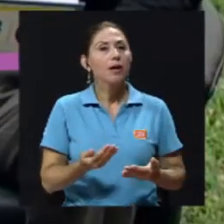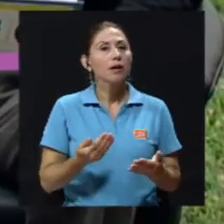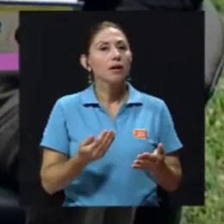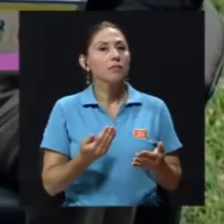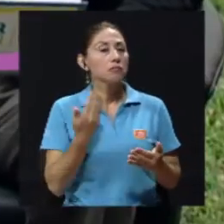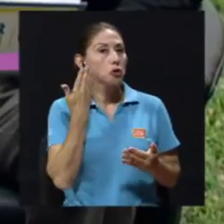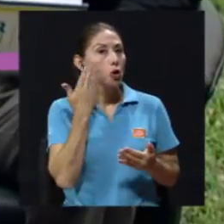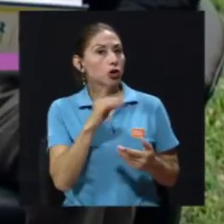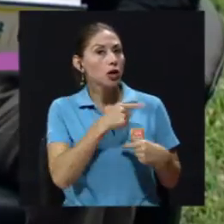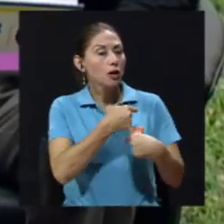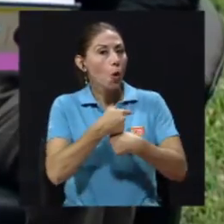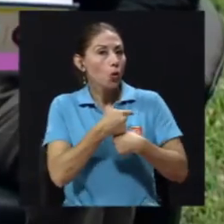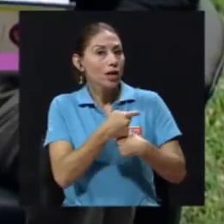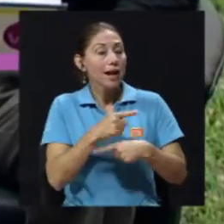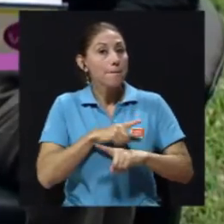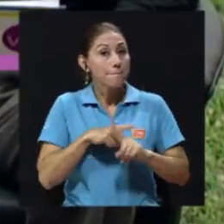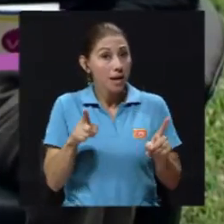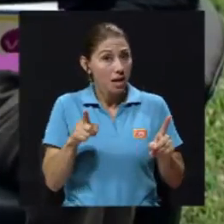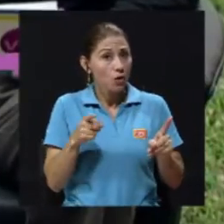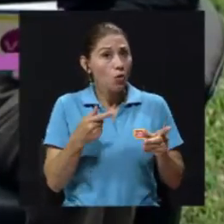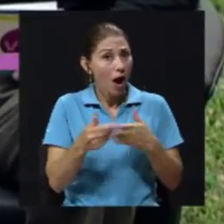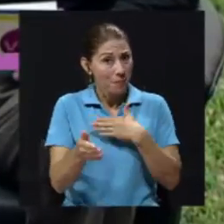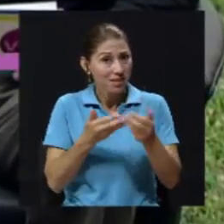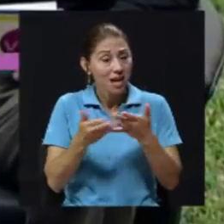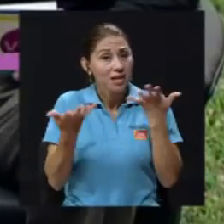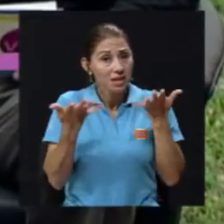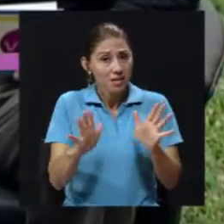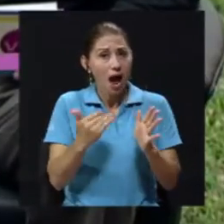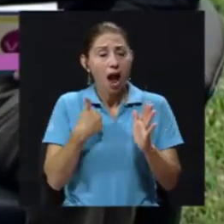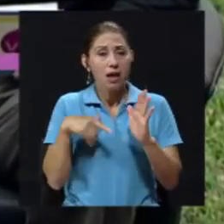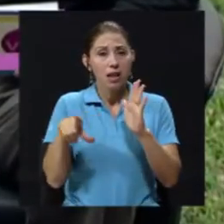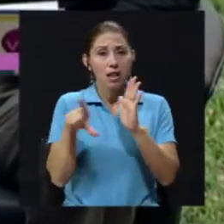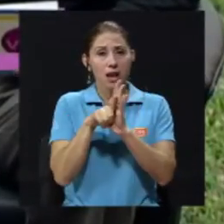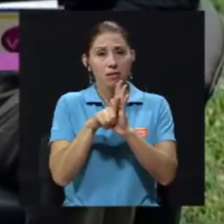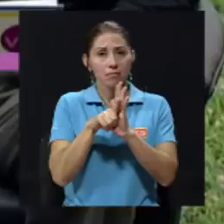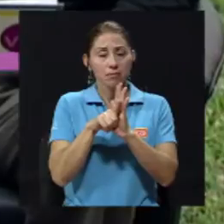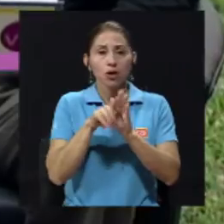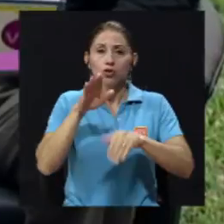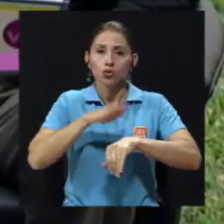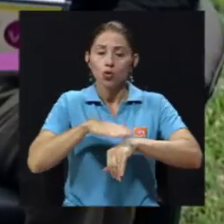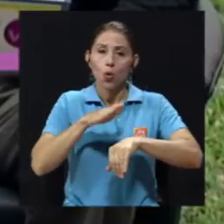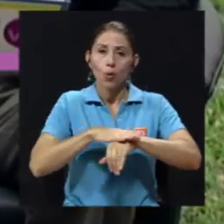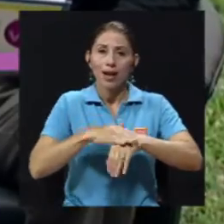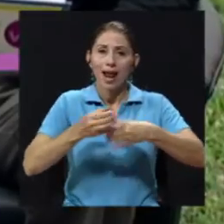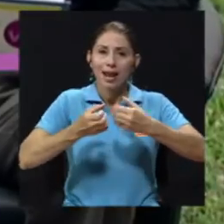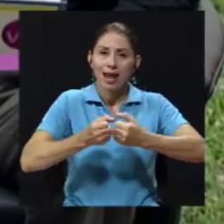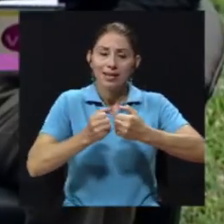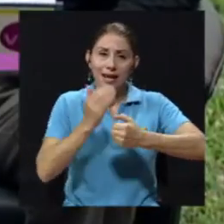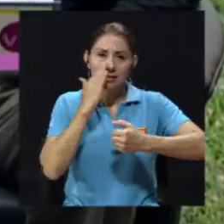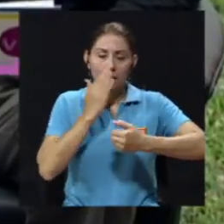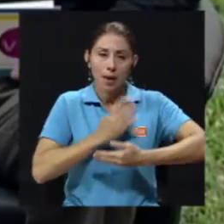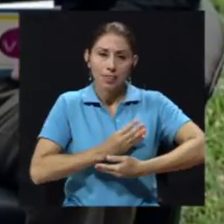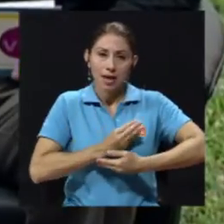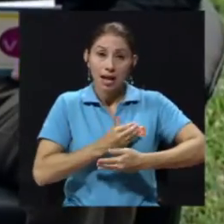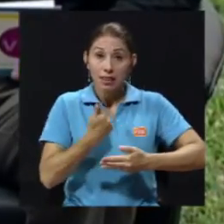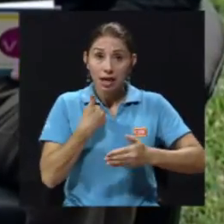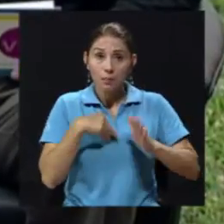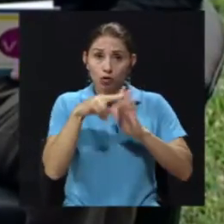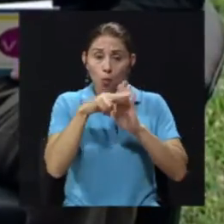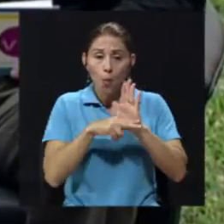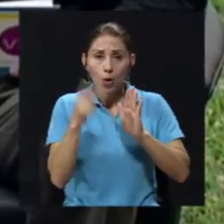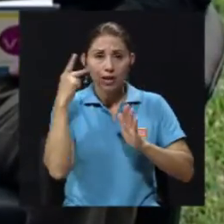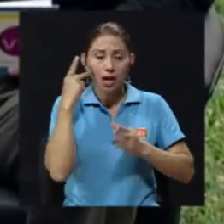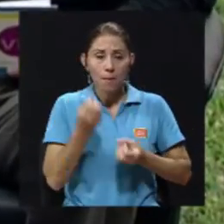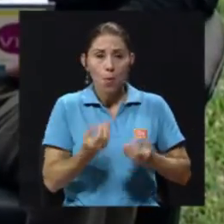sé si usted me corrige, pero ¿tenemos legislación con respecto a la lactancia materna? ¿Tenemos alguna política pública que nos